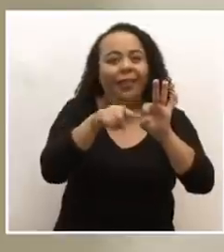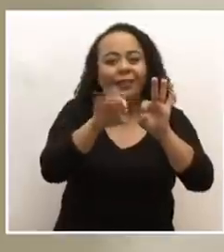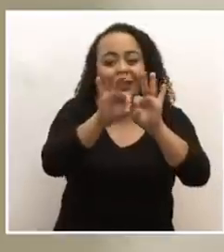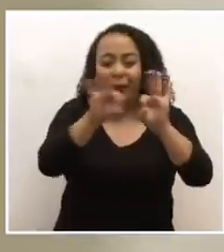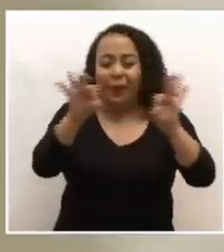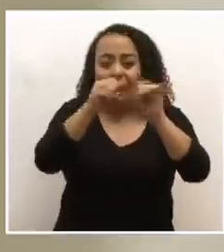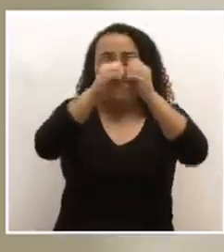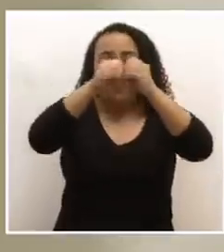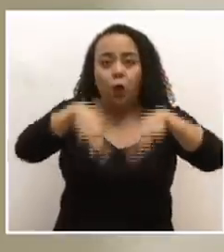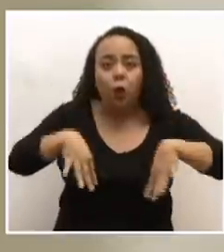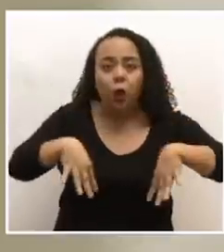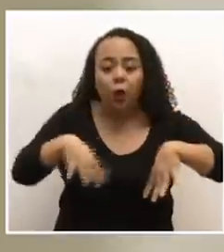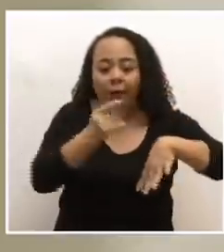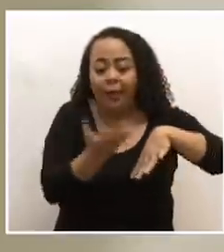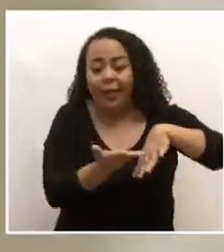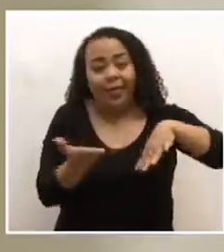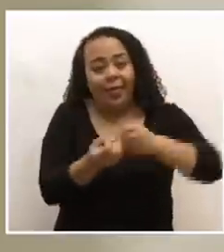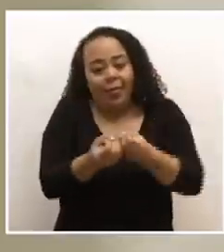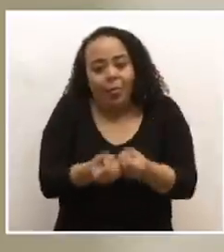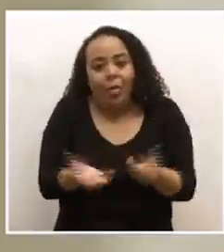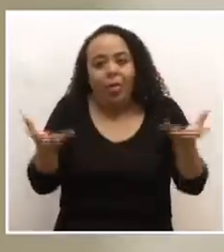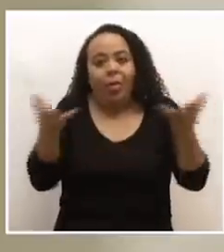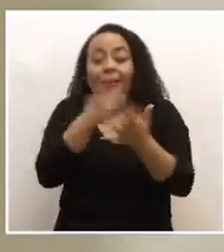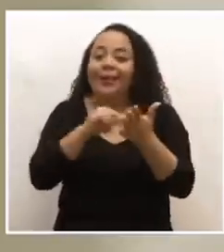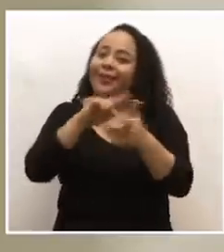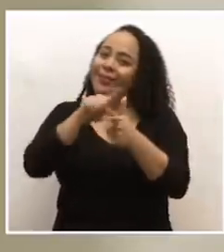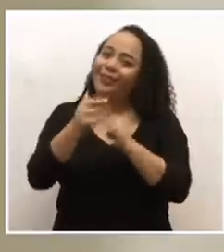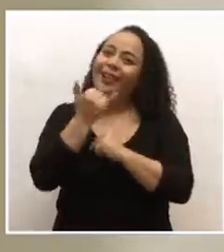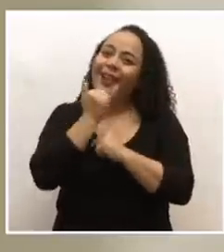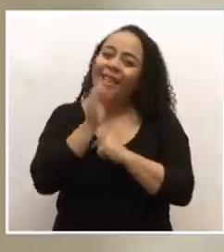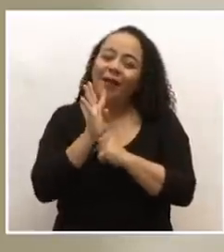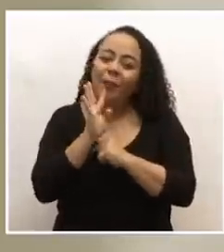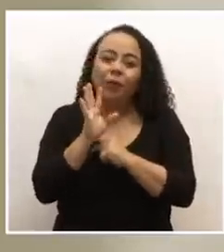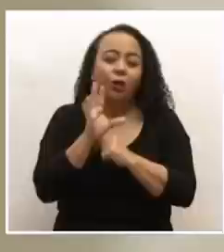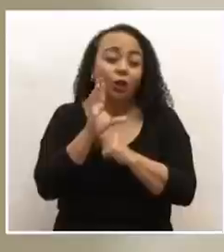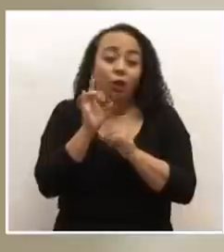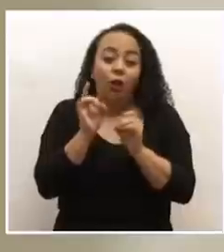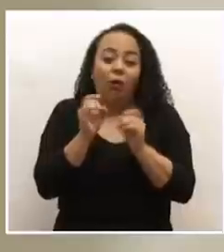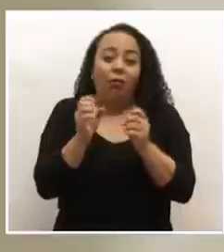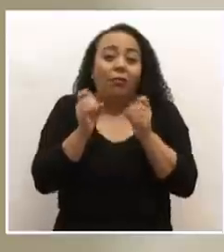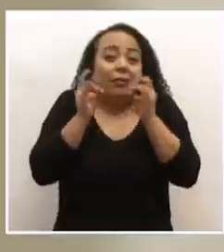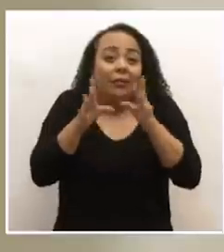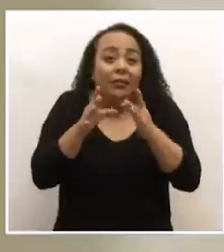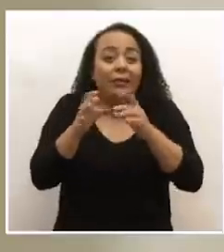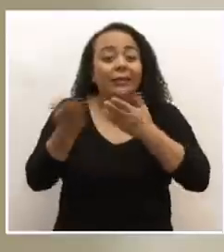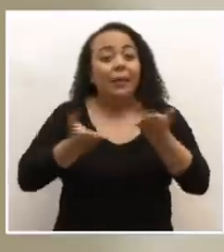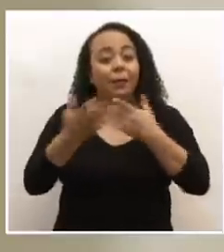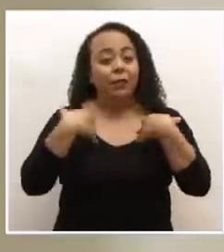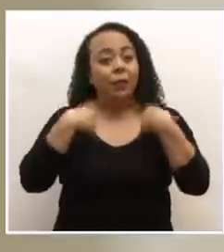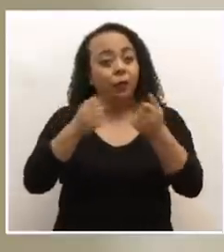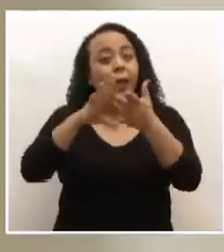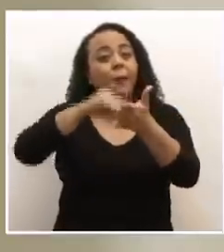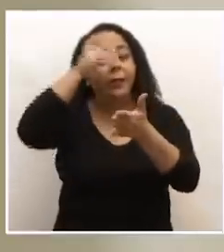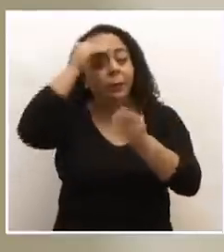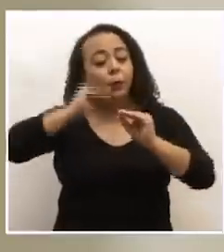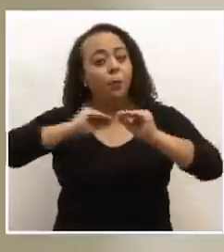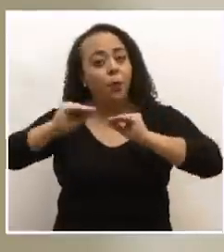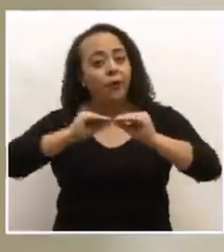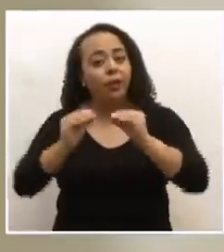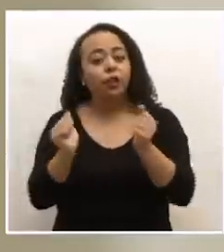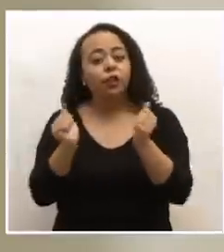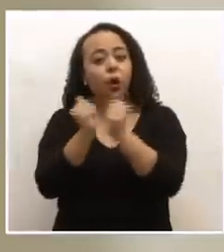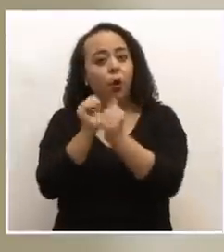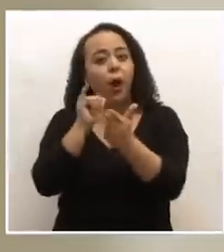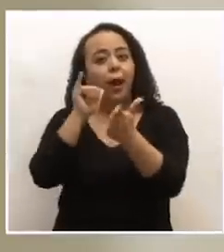pero la cuerda se rompe y la red se va a reventar y es justamente lo que hablamos, no colapsar los servicios de salud. Así que, aprendamos mucho a movernos con esa